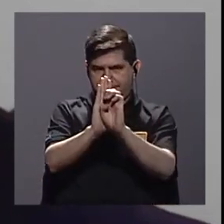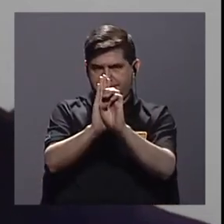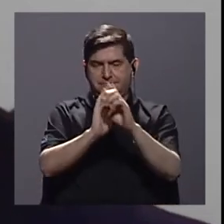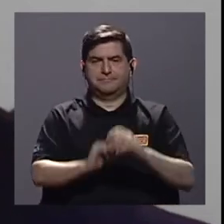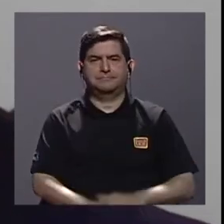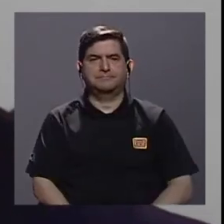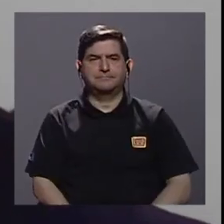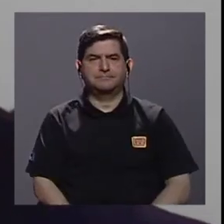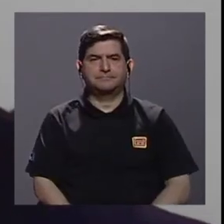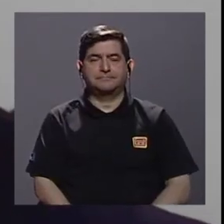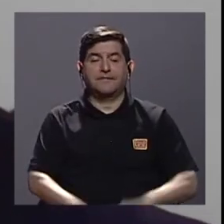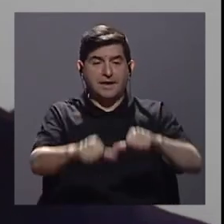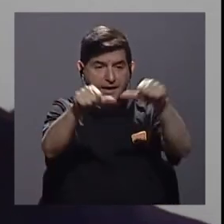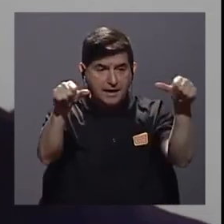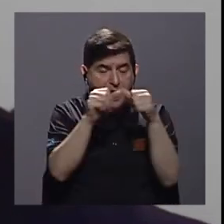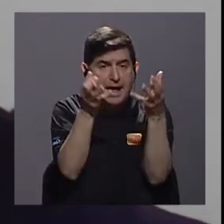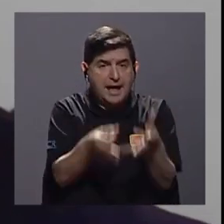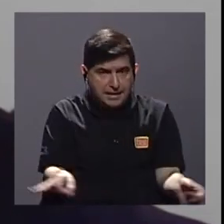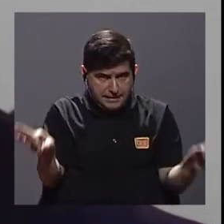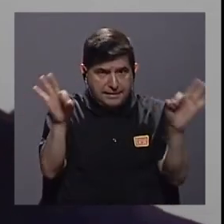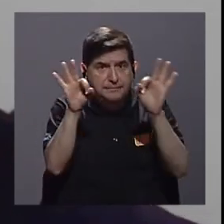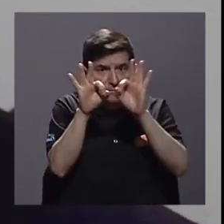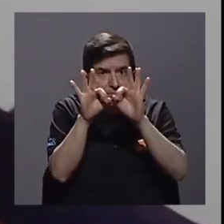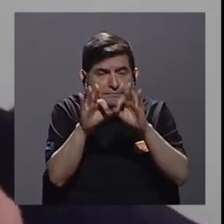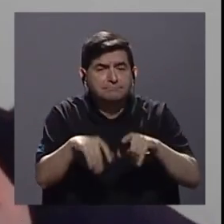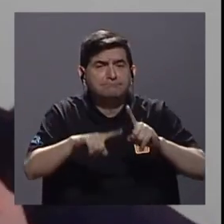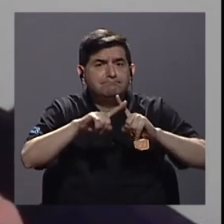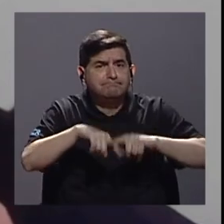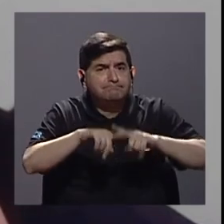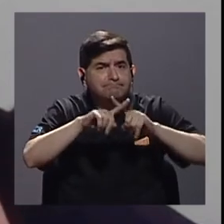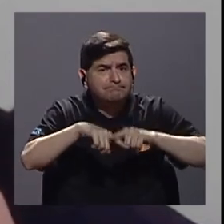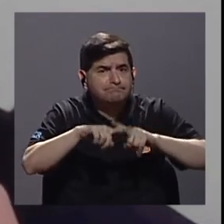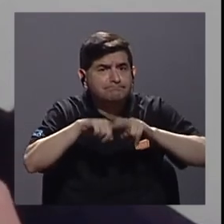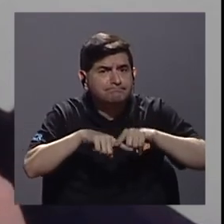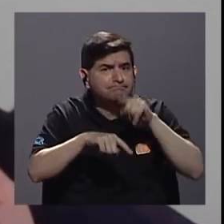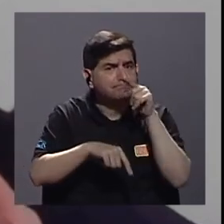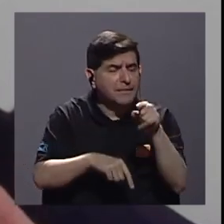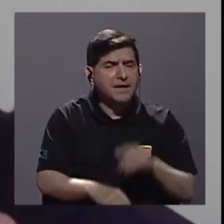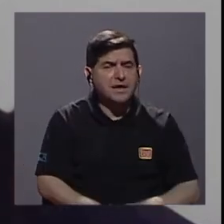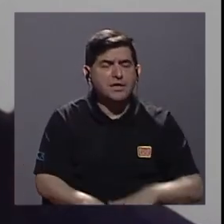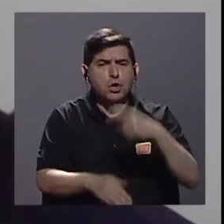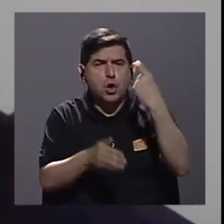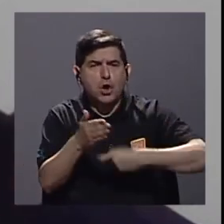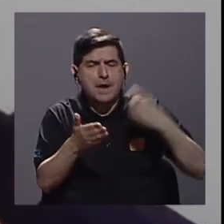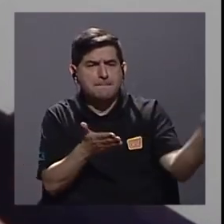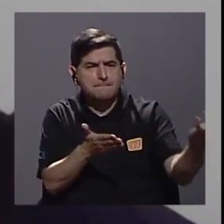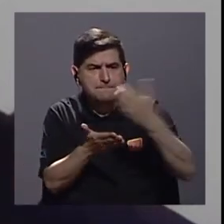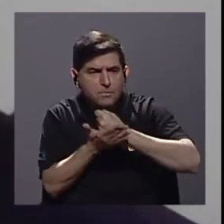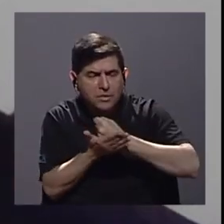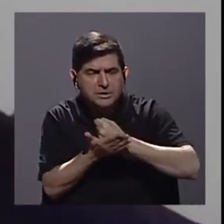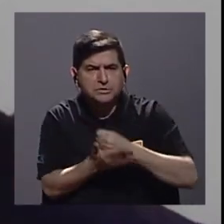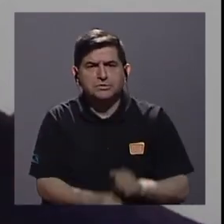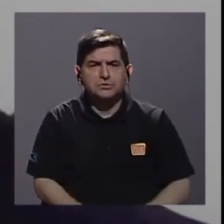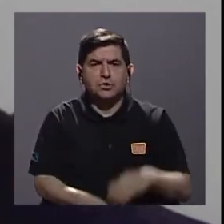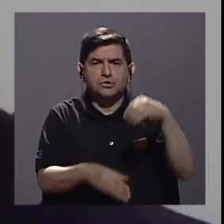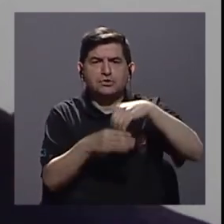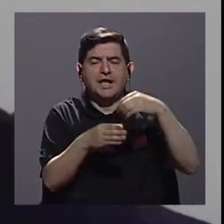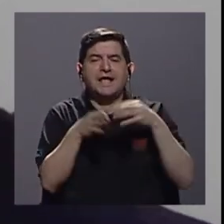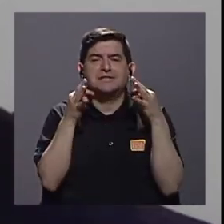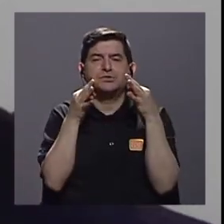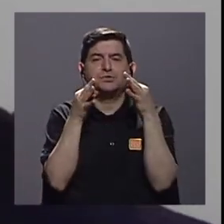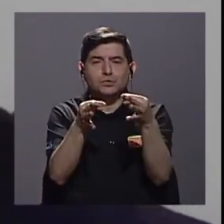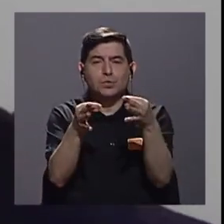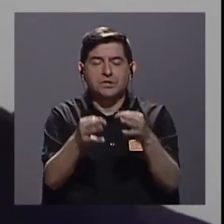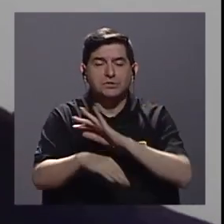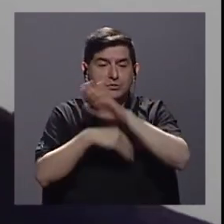hay un sector muy importante que depende de los impuestos que se cobran, por ejemplo, al ingreso del turismo,